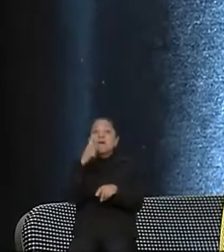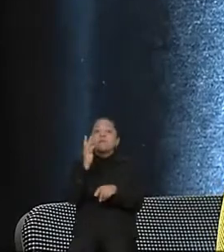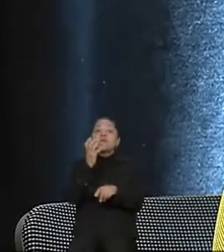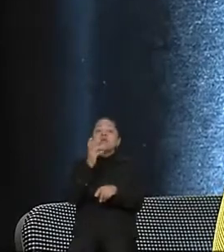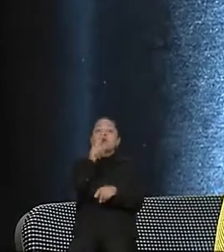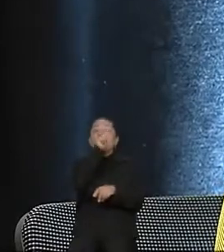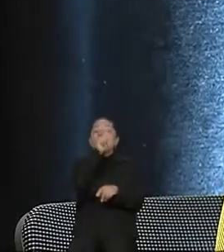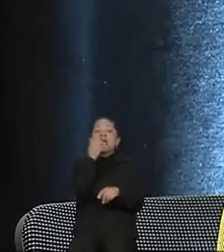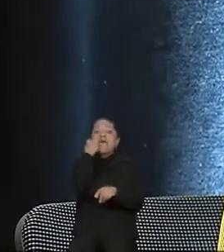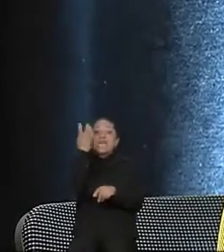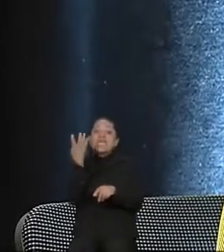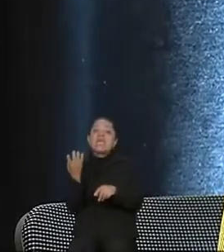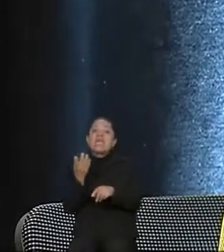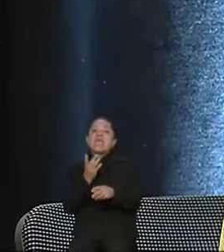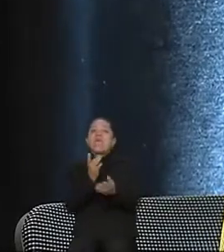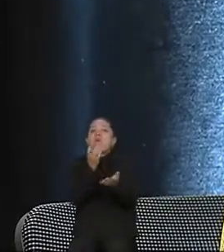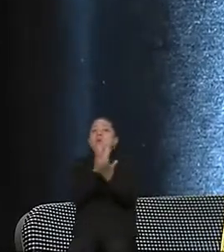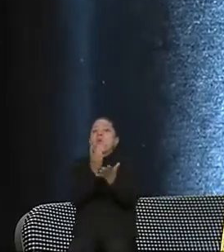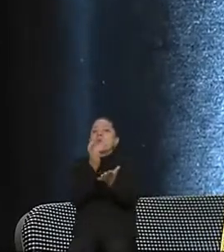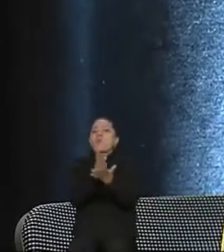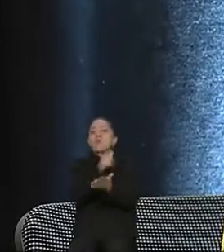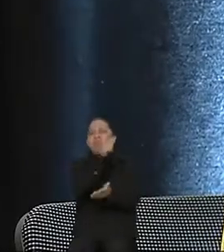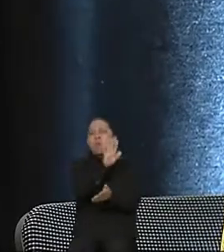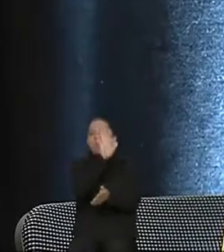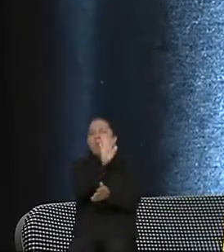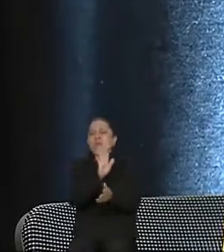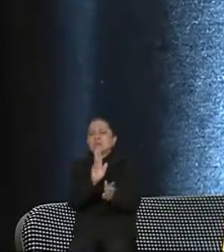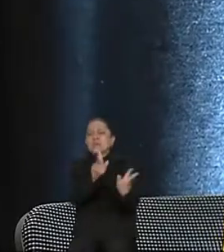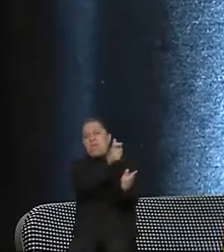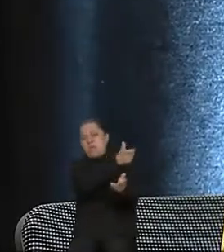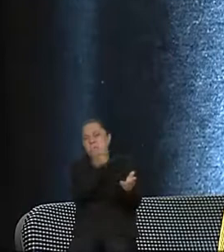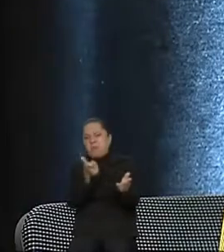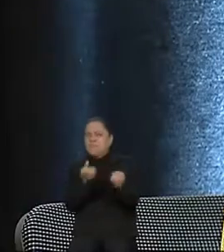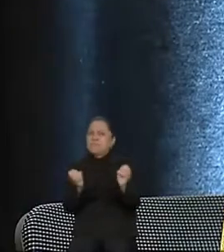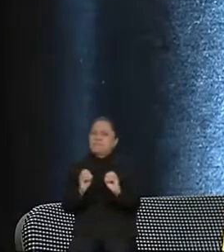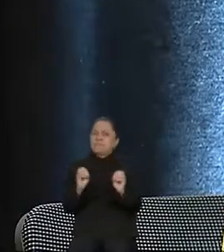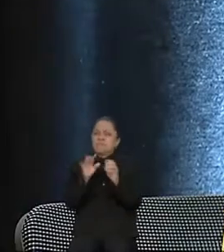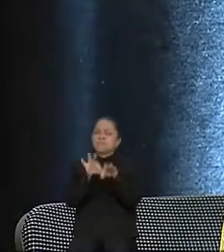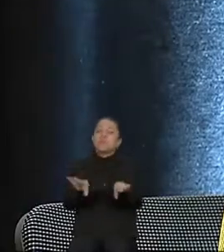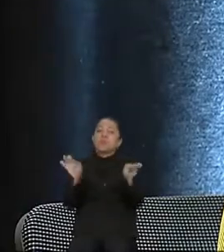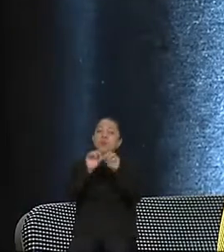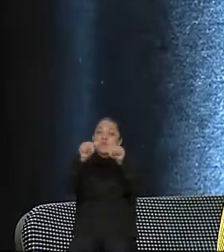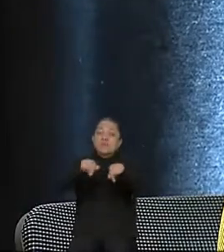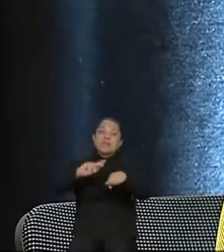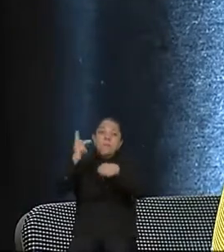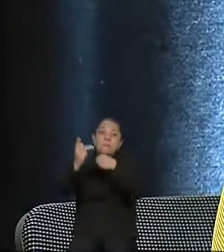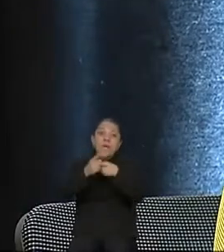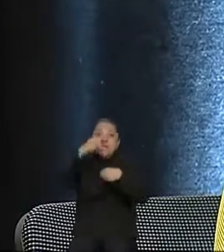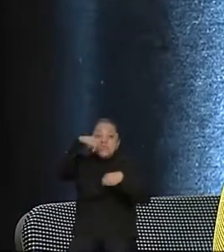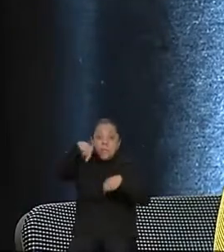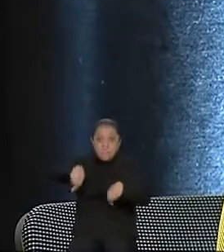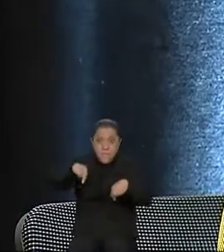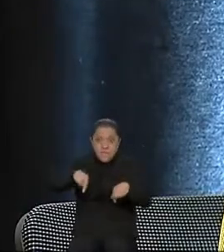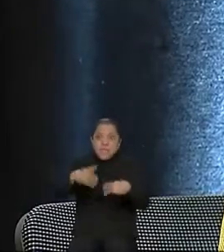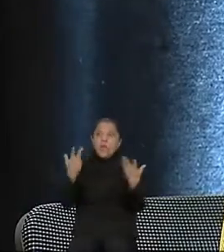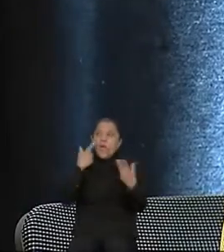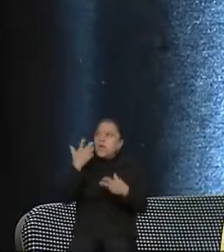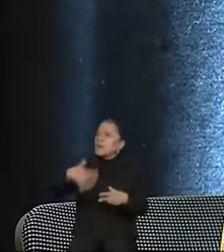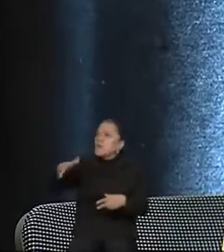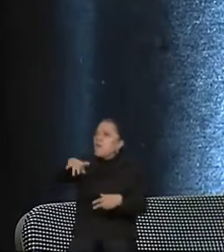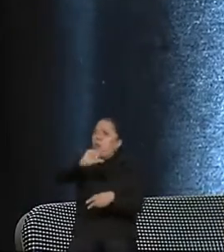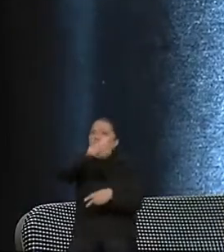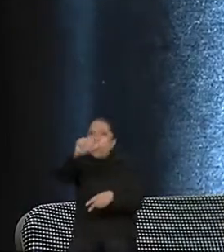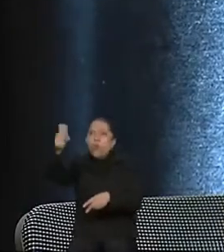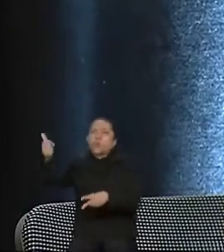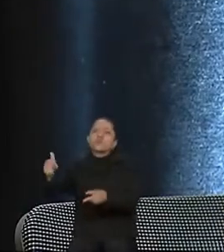el único cliente comercial. Creo que es importante que nuestro país genere otros bloques económicos, que busque también otras alternativas,